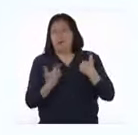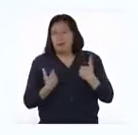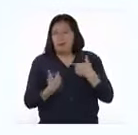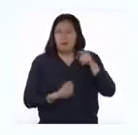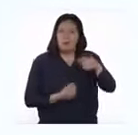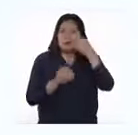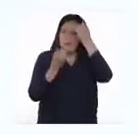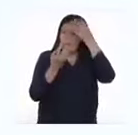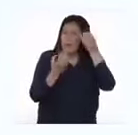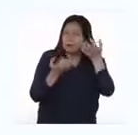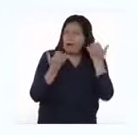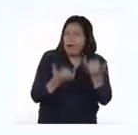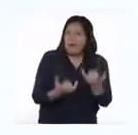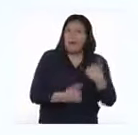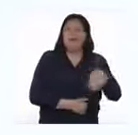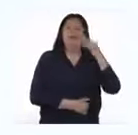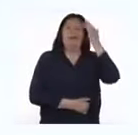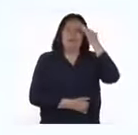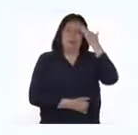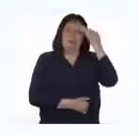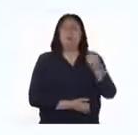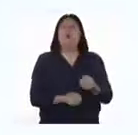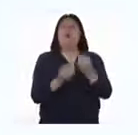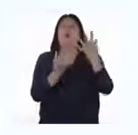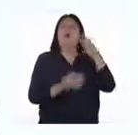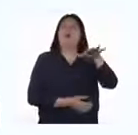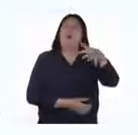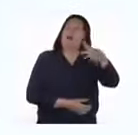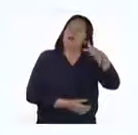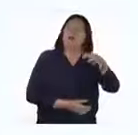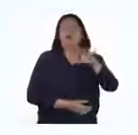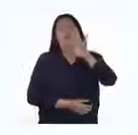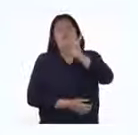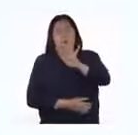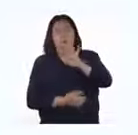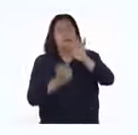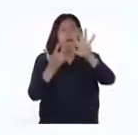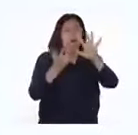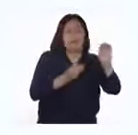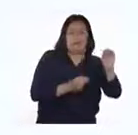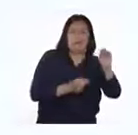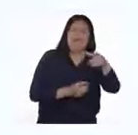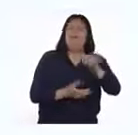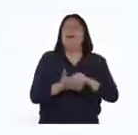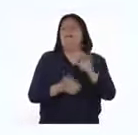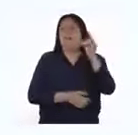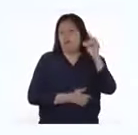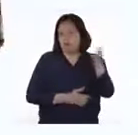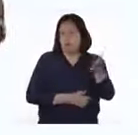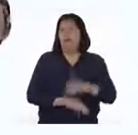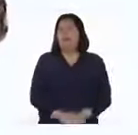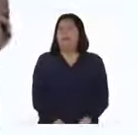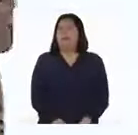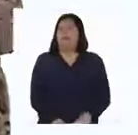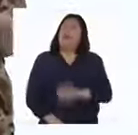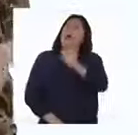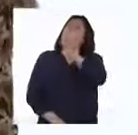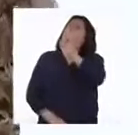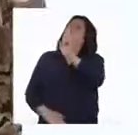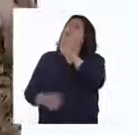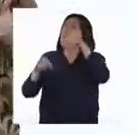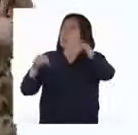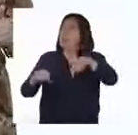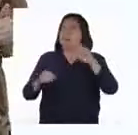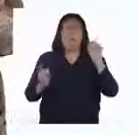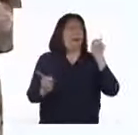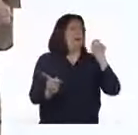Con ese dato, ahora sabemos que hay aproximadamente 480 vicuñas. Profesor, hasta